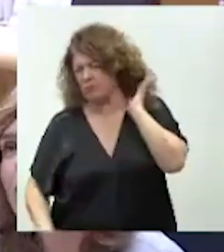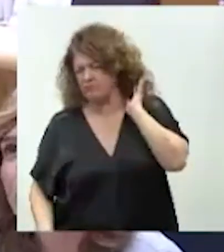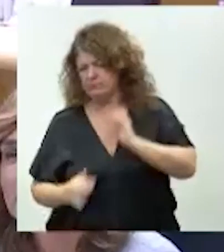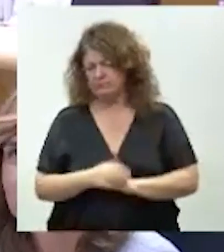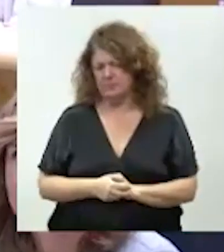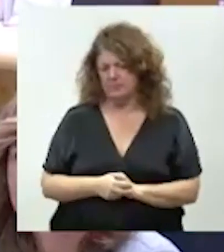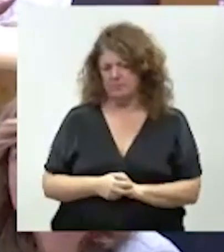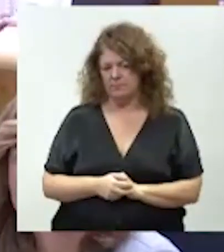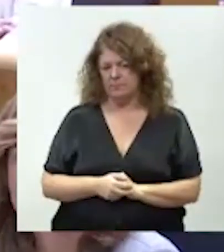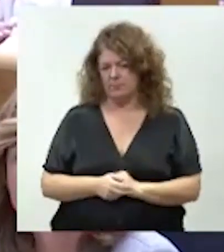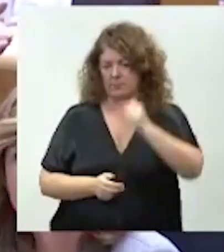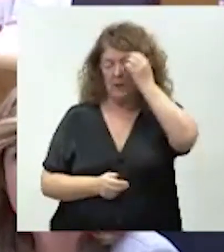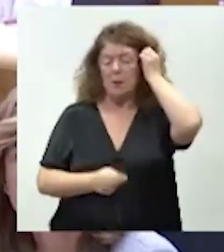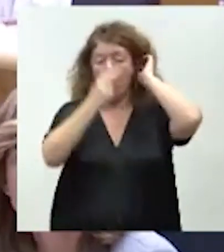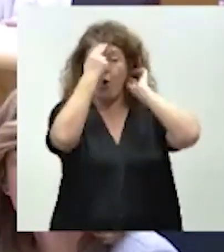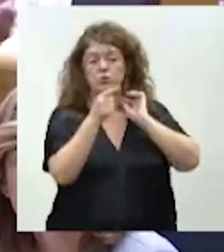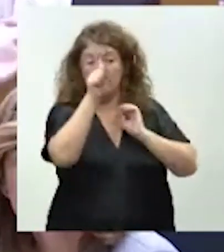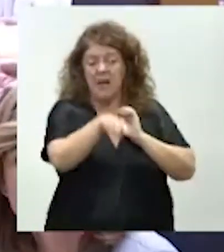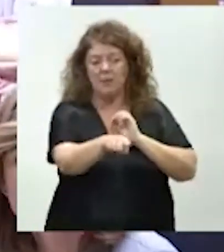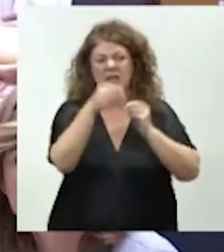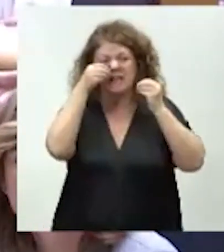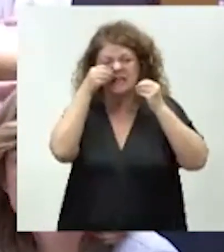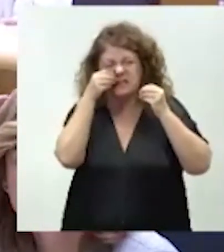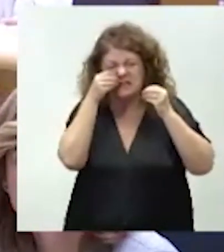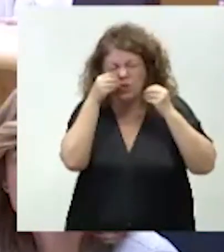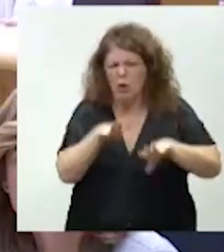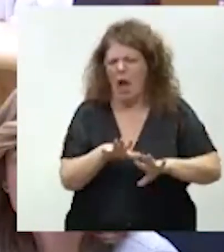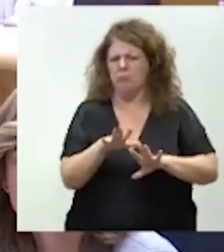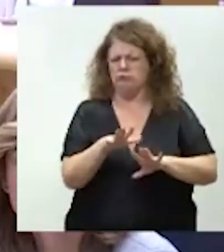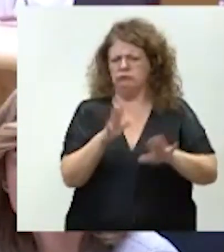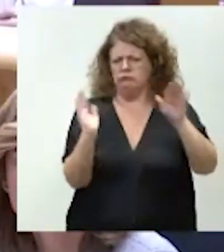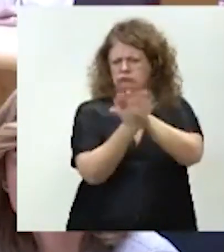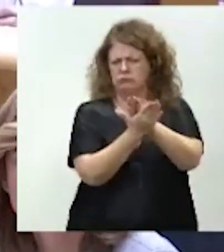usted también tiene un historial en esto de perseguir la corrupción o esconderla.